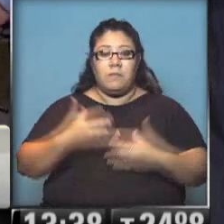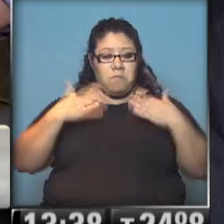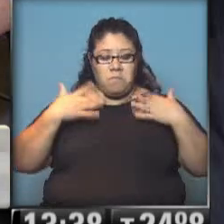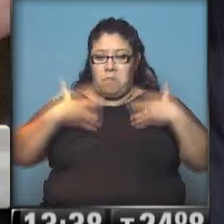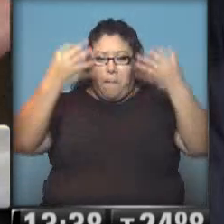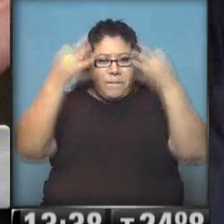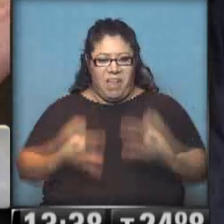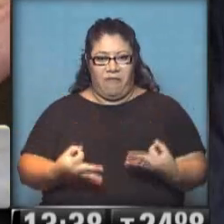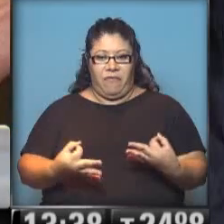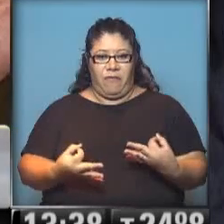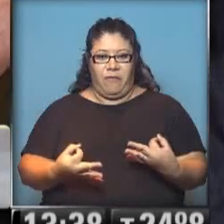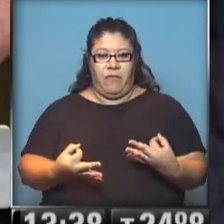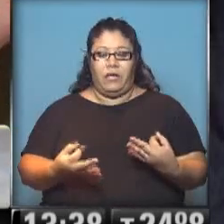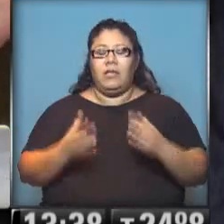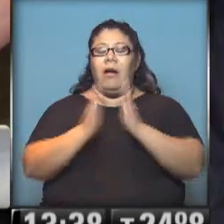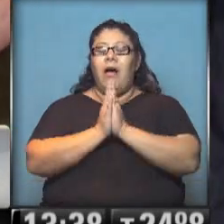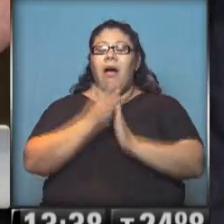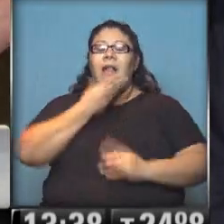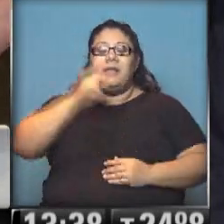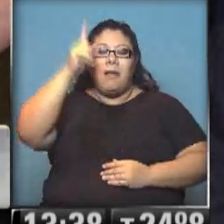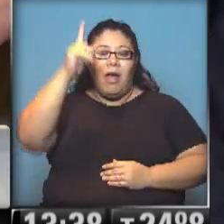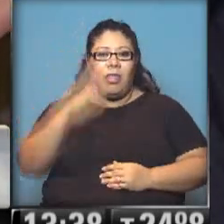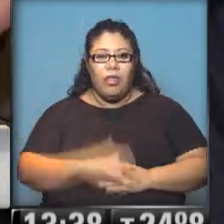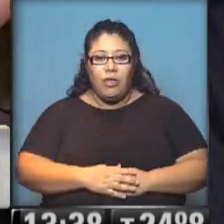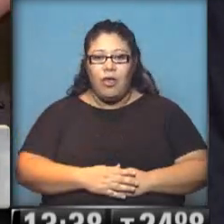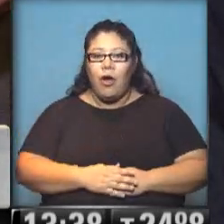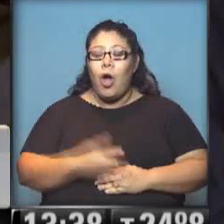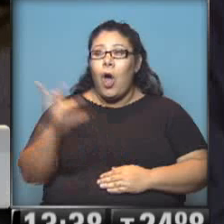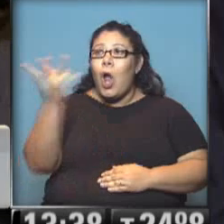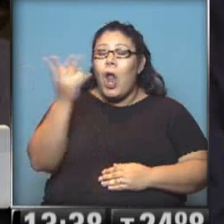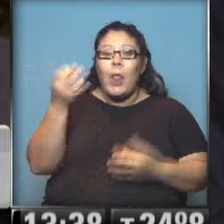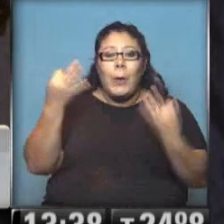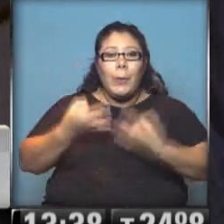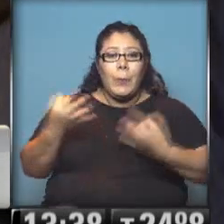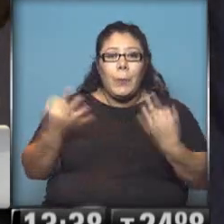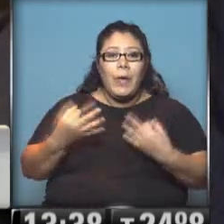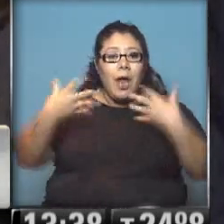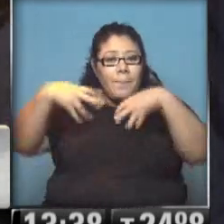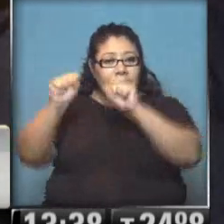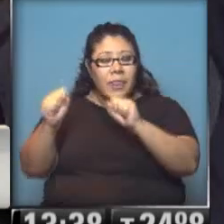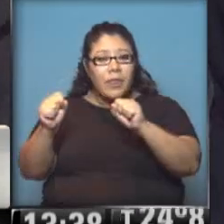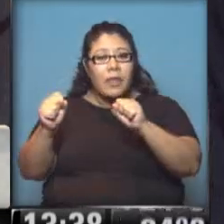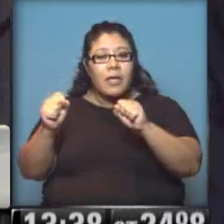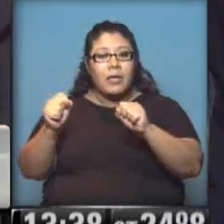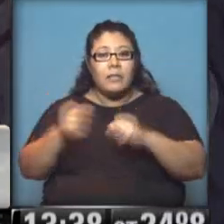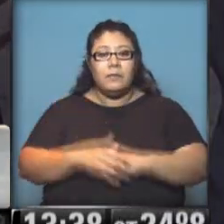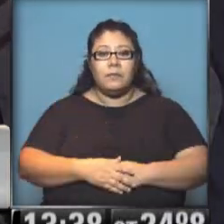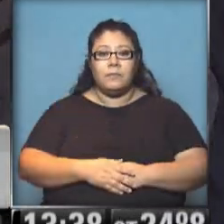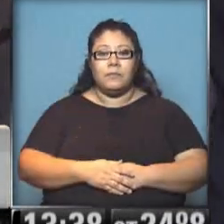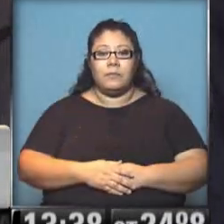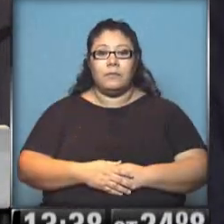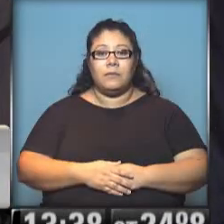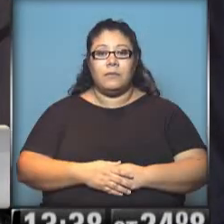perfectos. Ay, gracias a Dios, gracias a Dios. Están bien los chicos. Me acaban de llamar Cami. ¿El chico? Que...